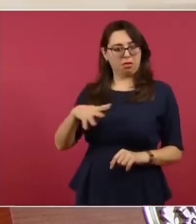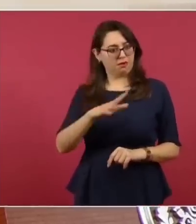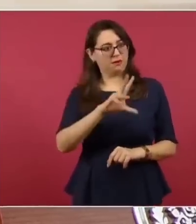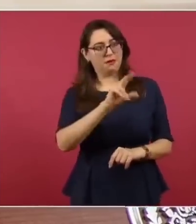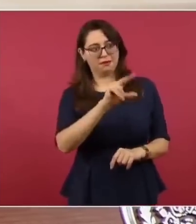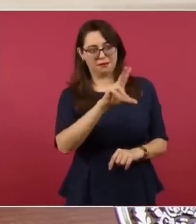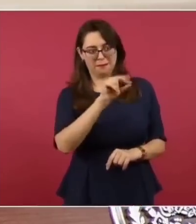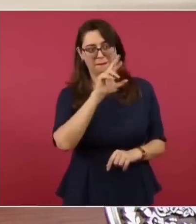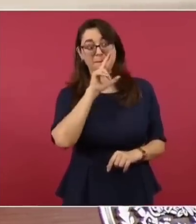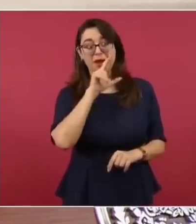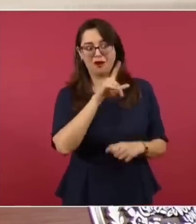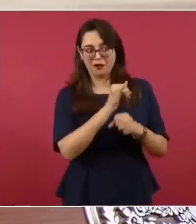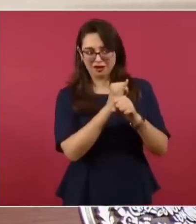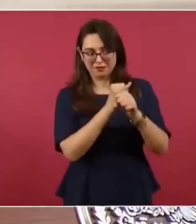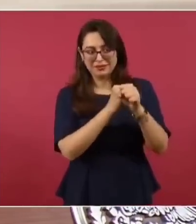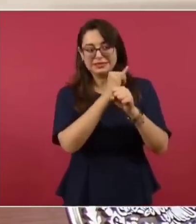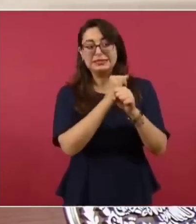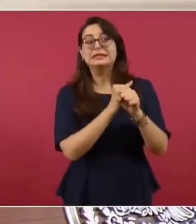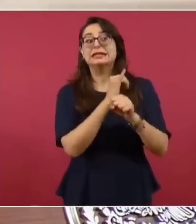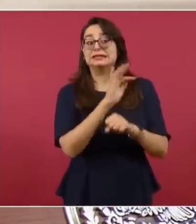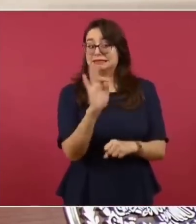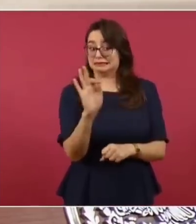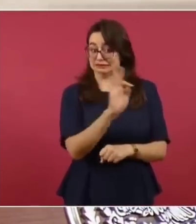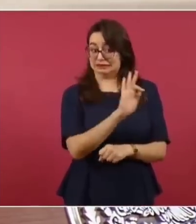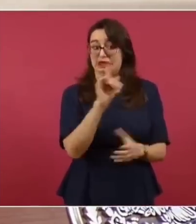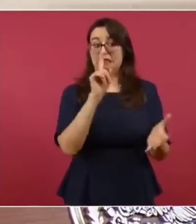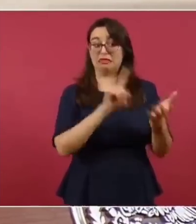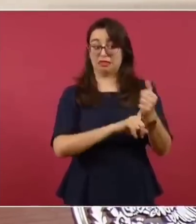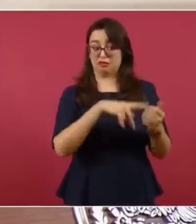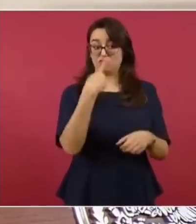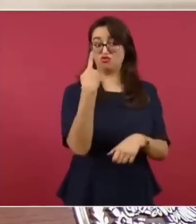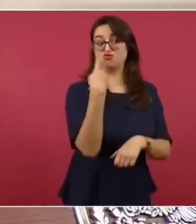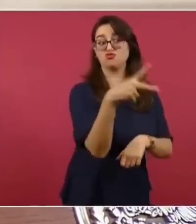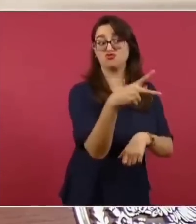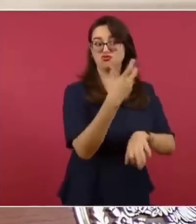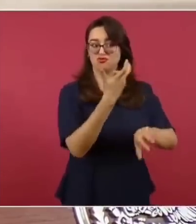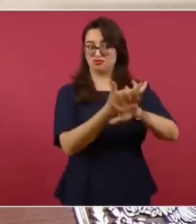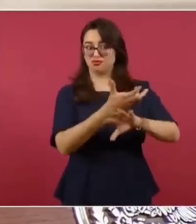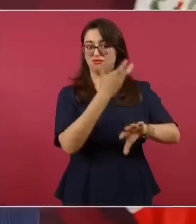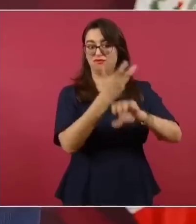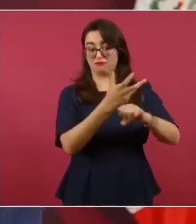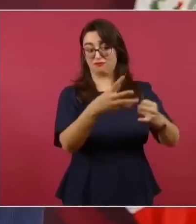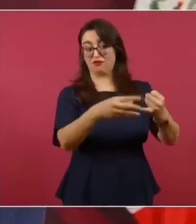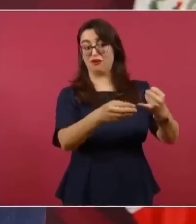la droga entra por Florida. ¡Gracias! ¡Gracias! ¡Gracias! ¡Gracias! ¡Gracias!